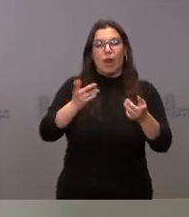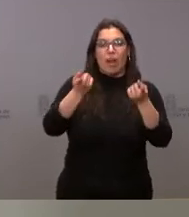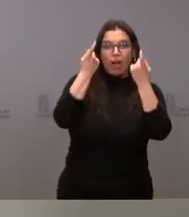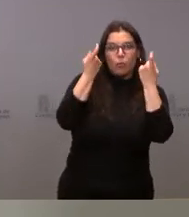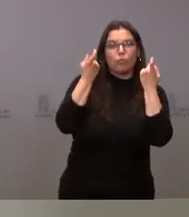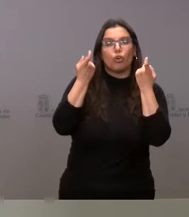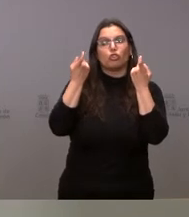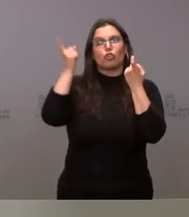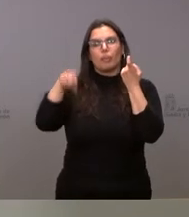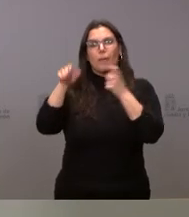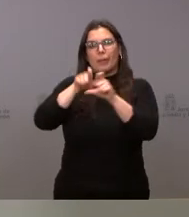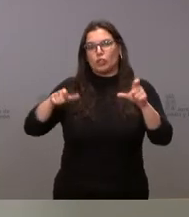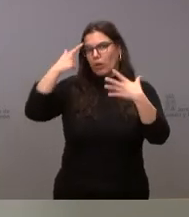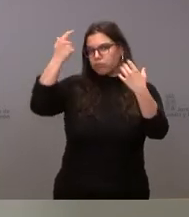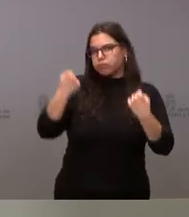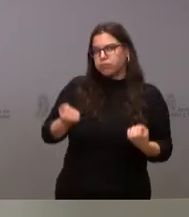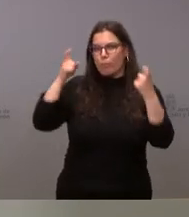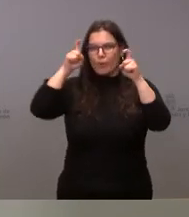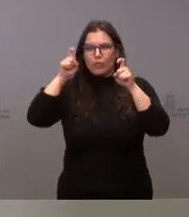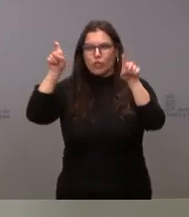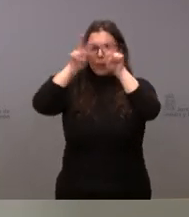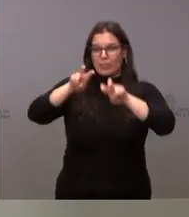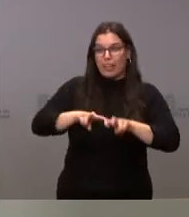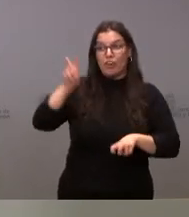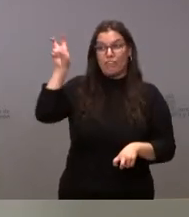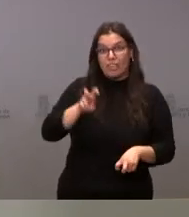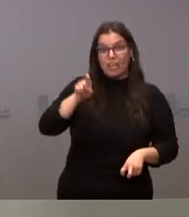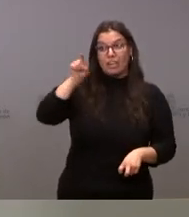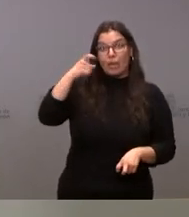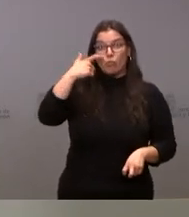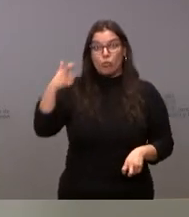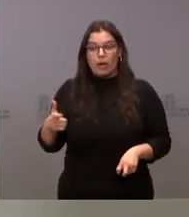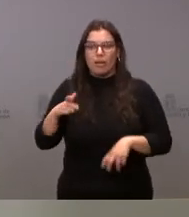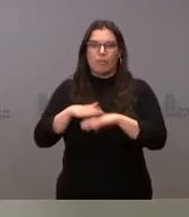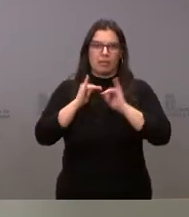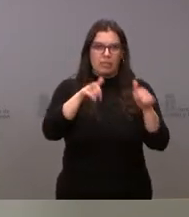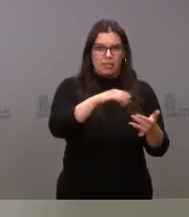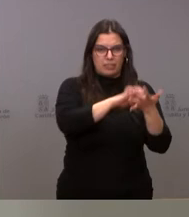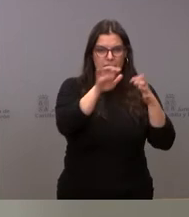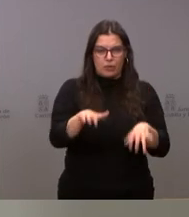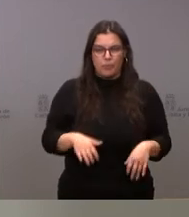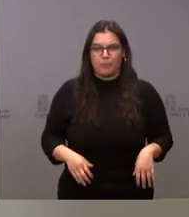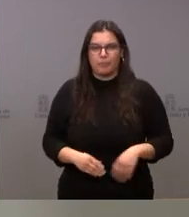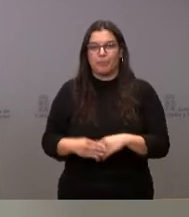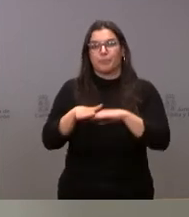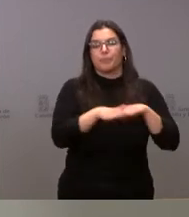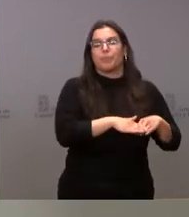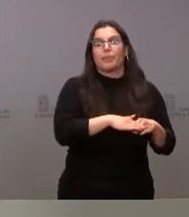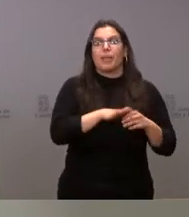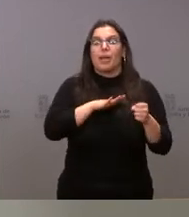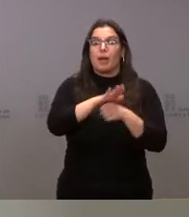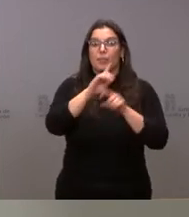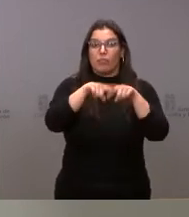como de investigadores como de docentes ucranianos que vengan a nuestra comunidad autónoma. En el ámbito de la familia son dos